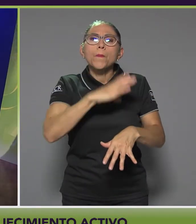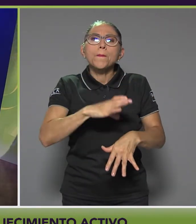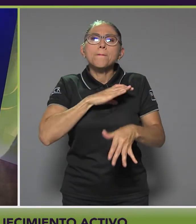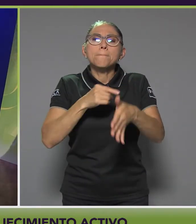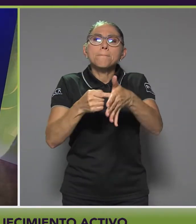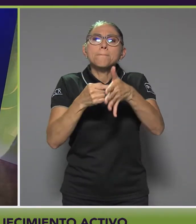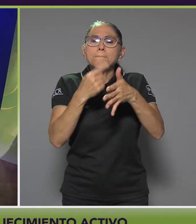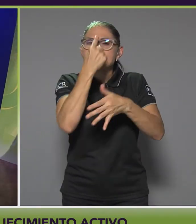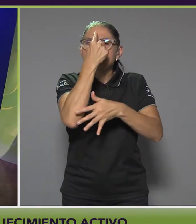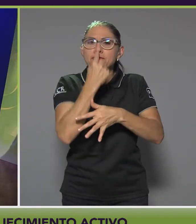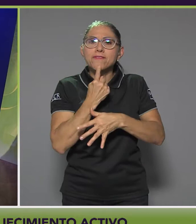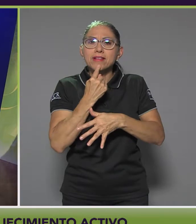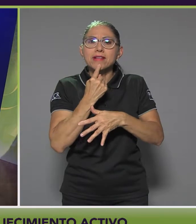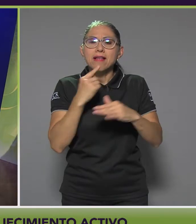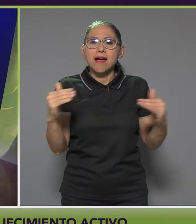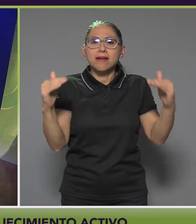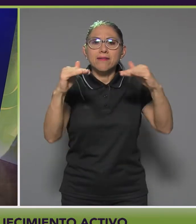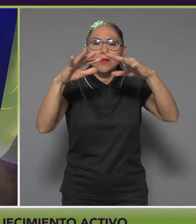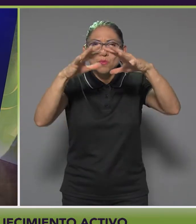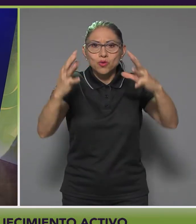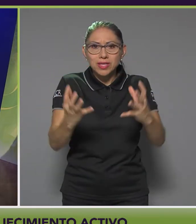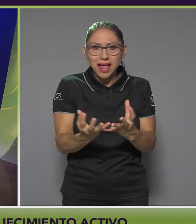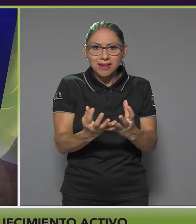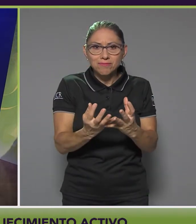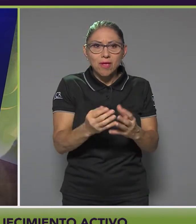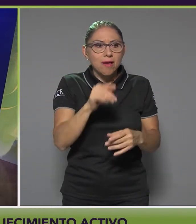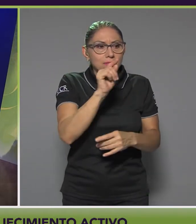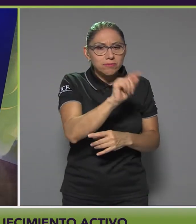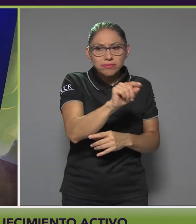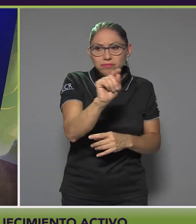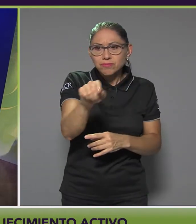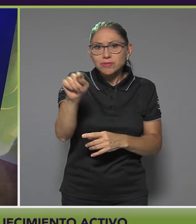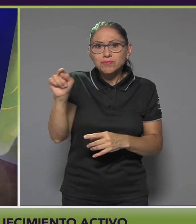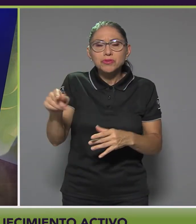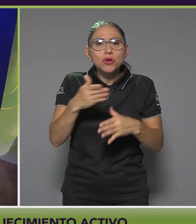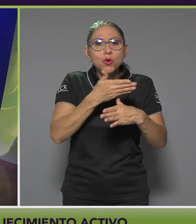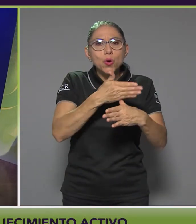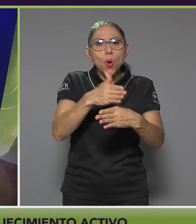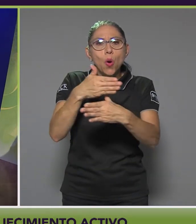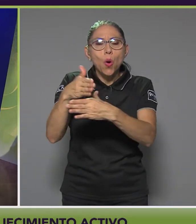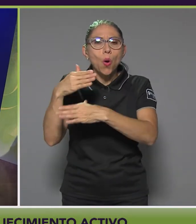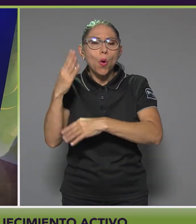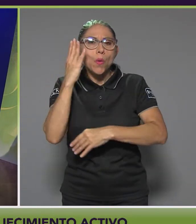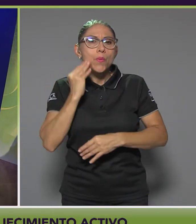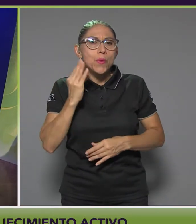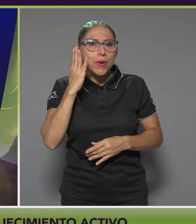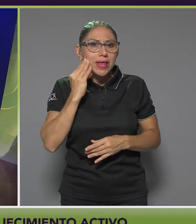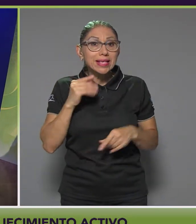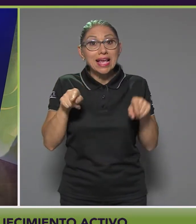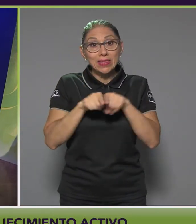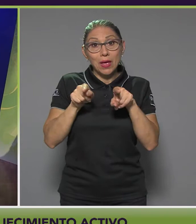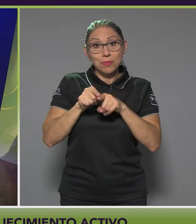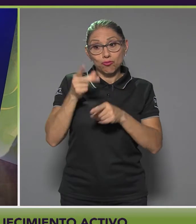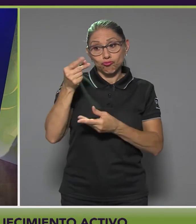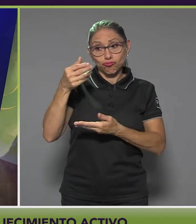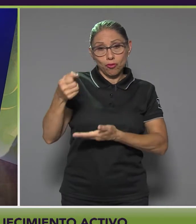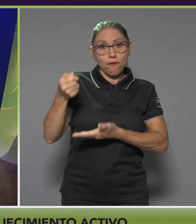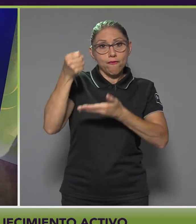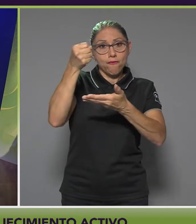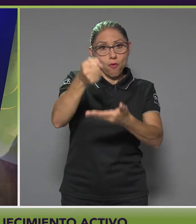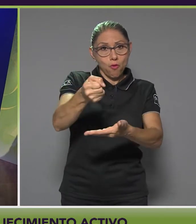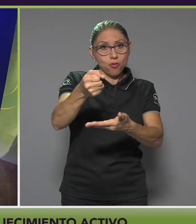tiene cada ciudad, en el que comparten experiencias, incluso fondos, proyectos,